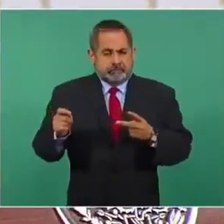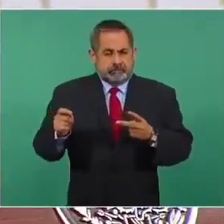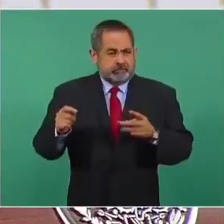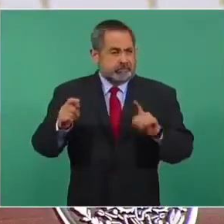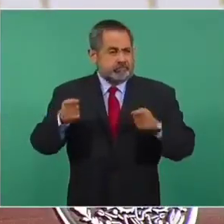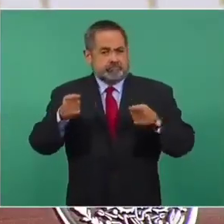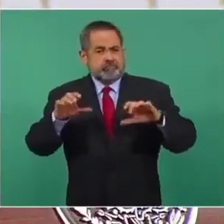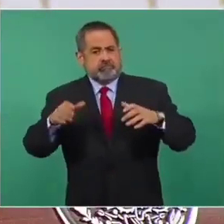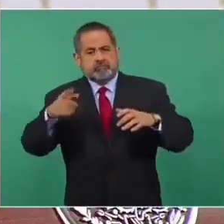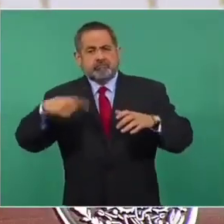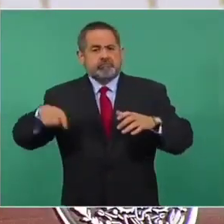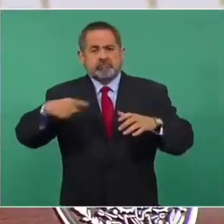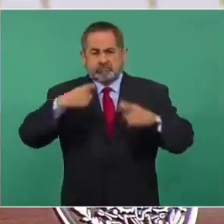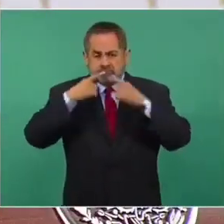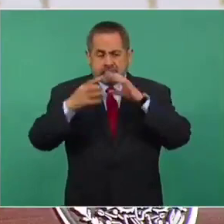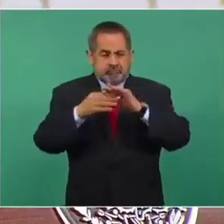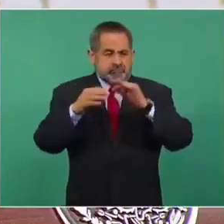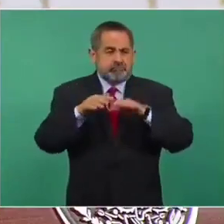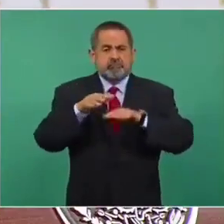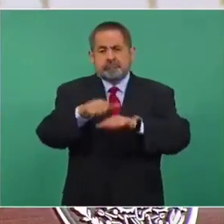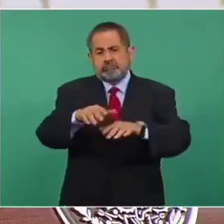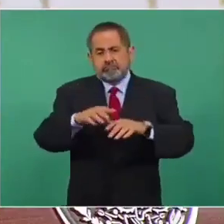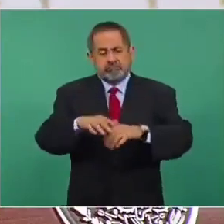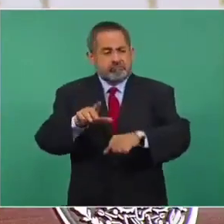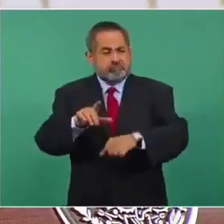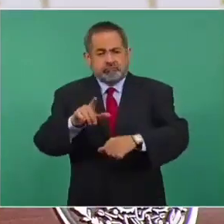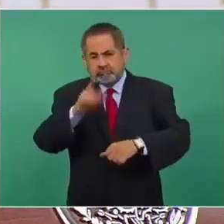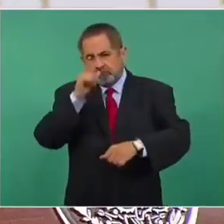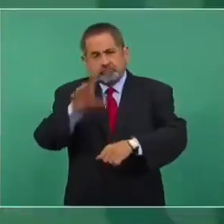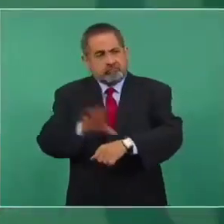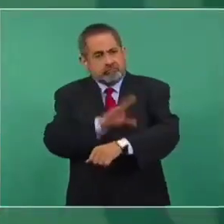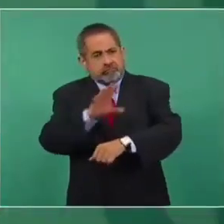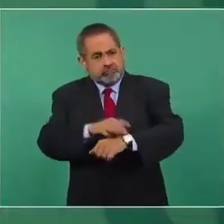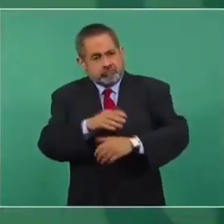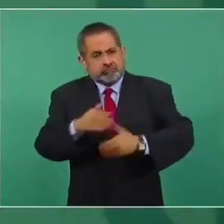manejo de la industria eléctrica, adelante.